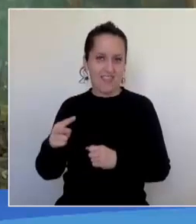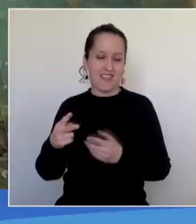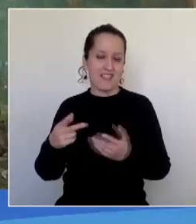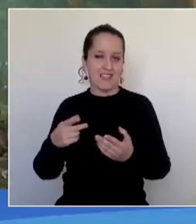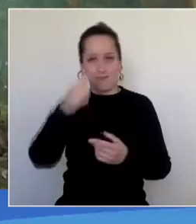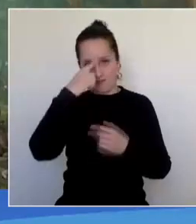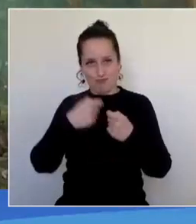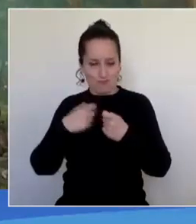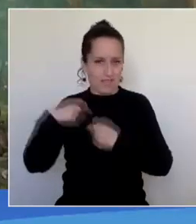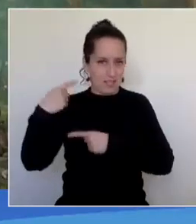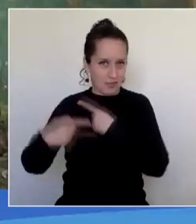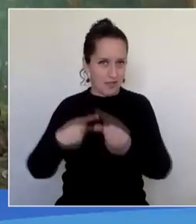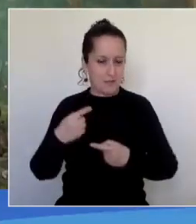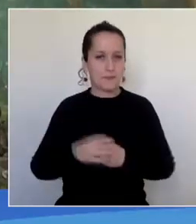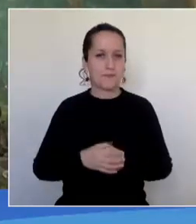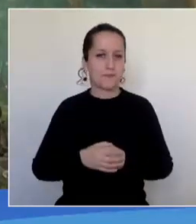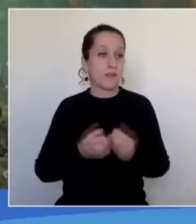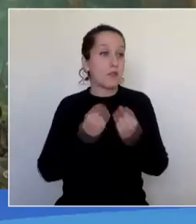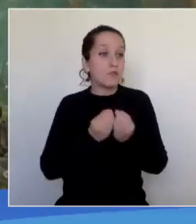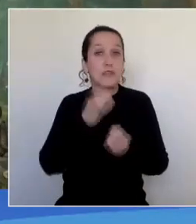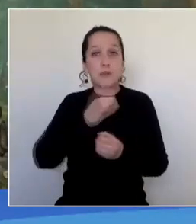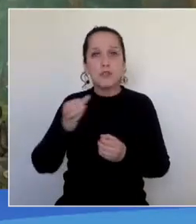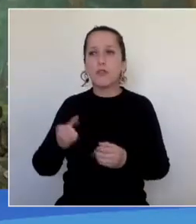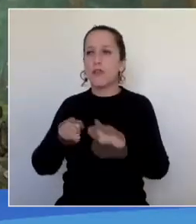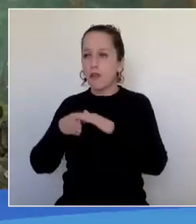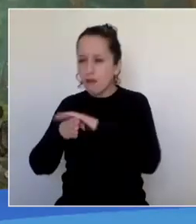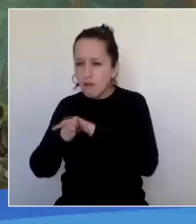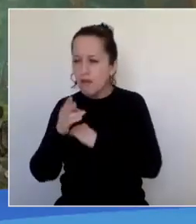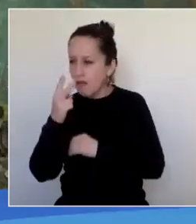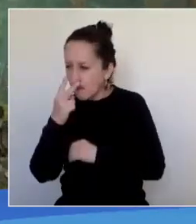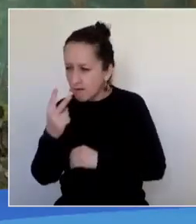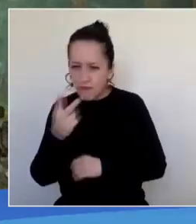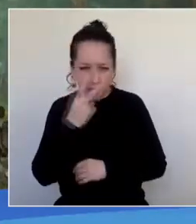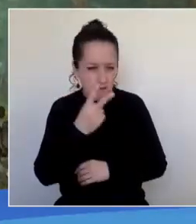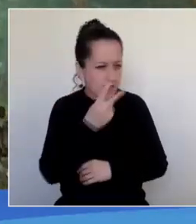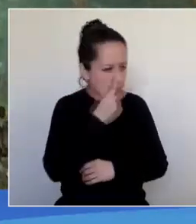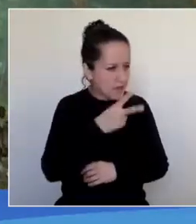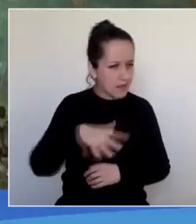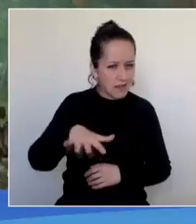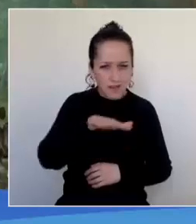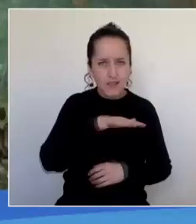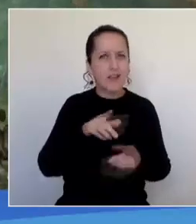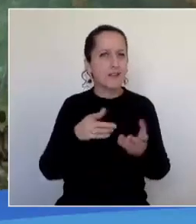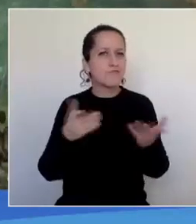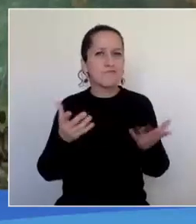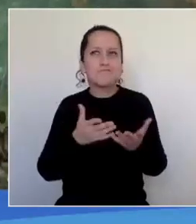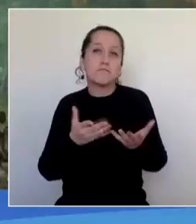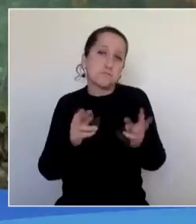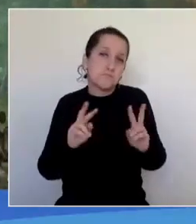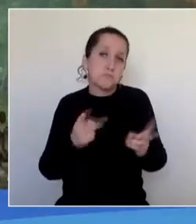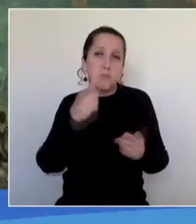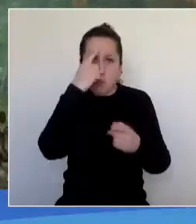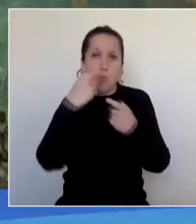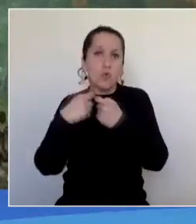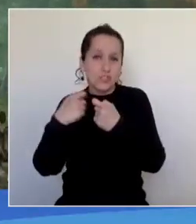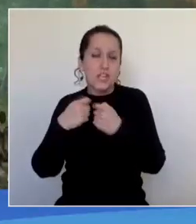personas el poder ver este arte, poder recorrer esta galería, una especie de museo, sea realmente